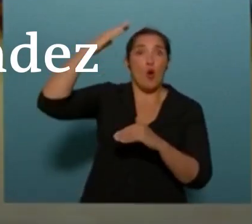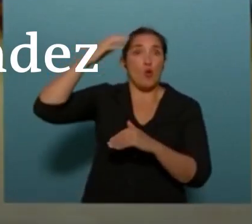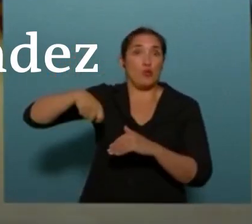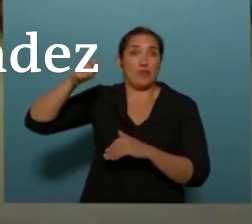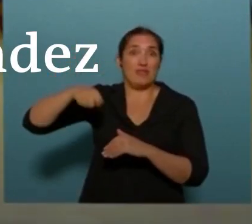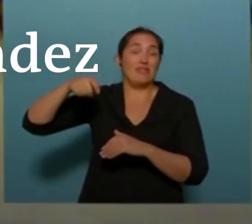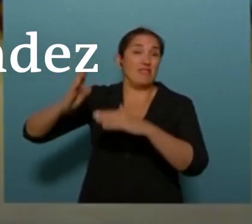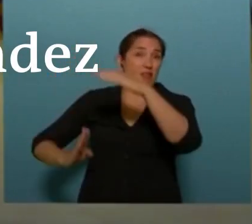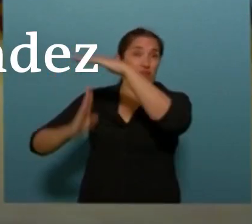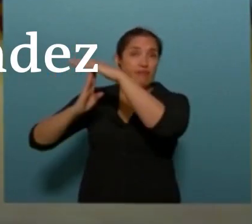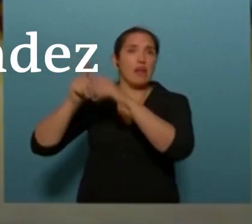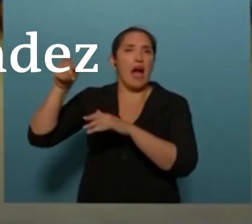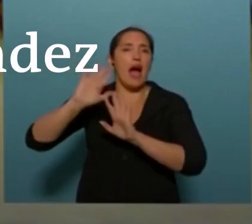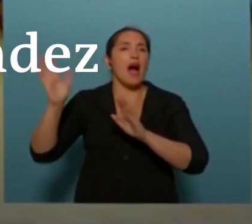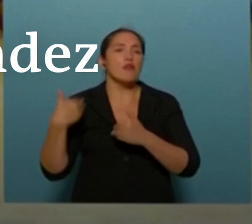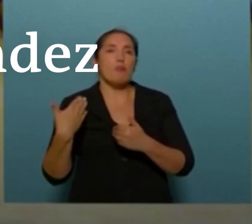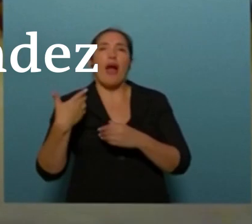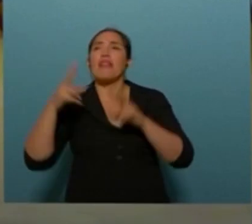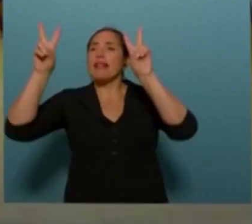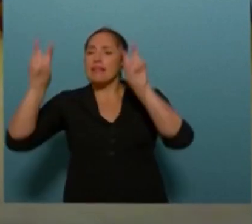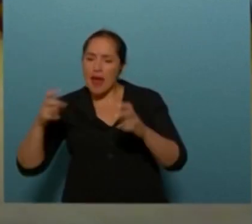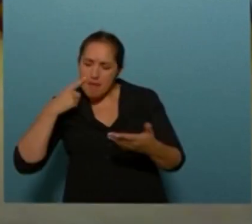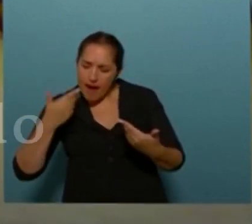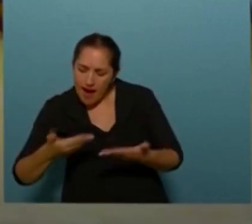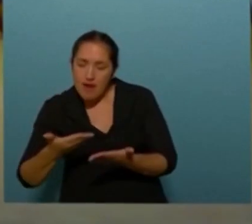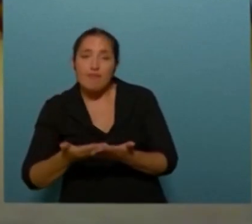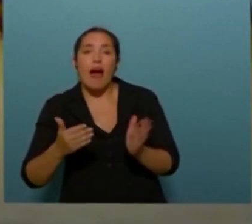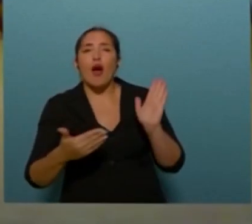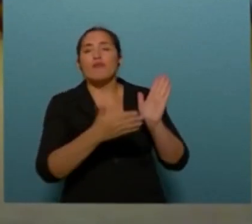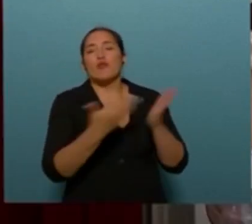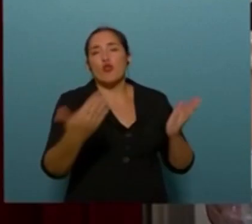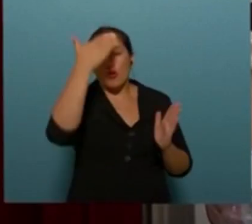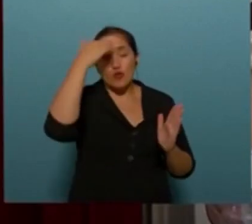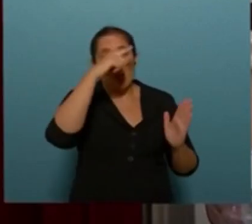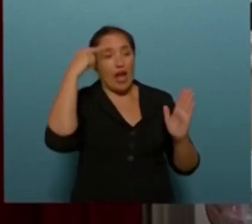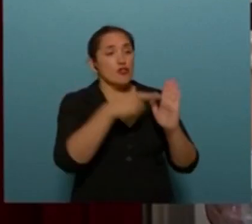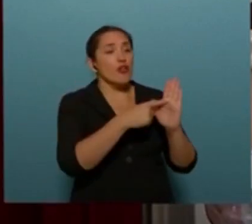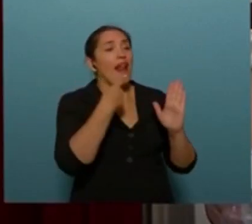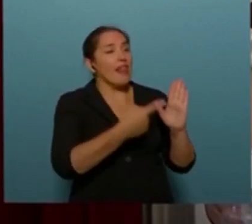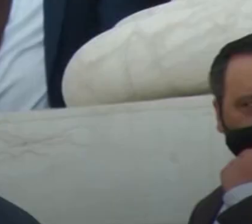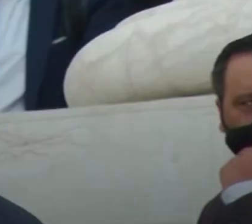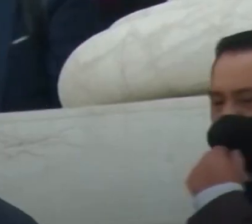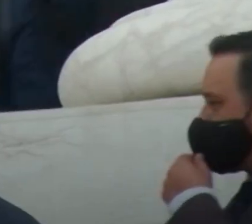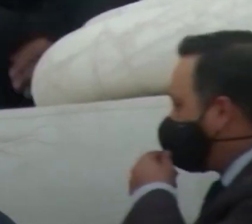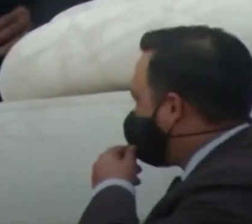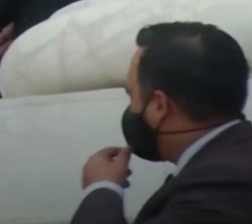circunscribir su competencia a aquella temática que la Constitución Nacional expresamente le ha dado.